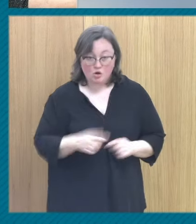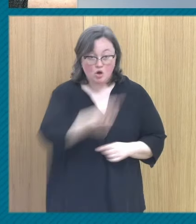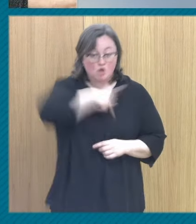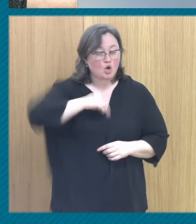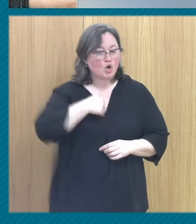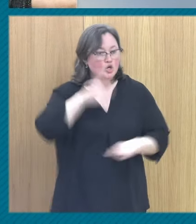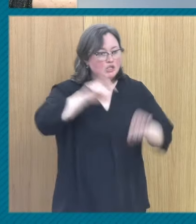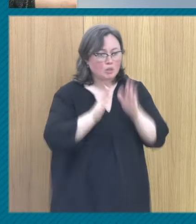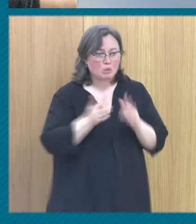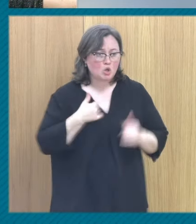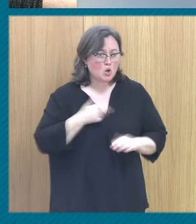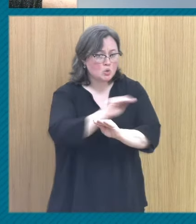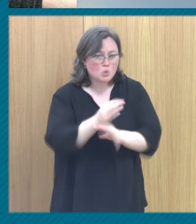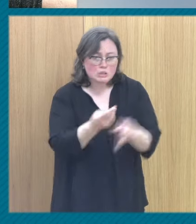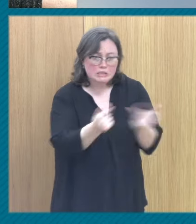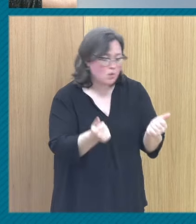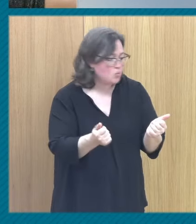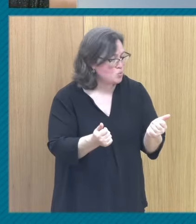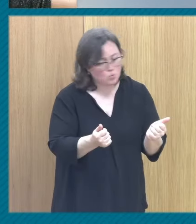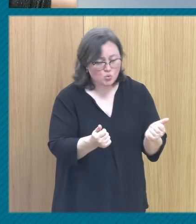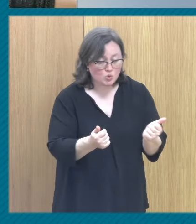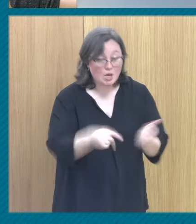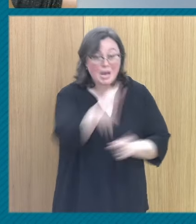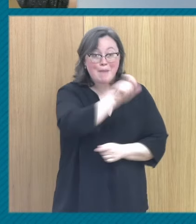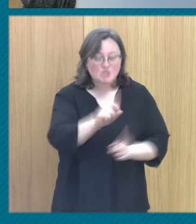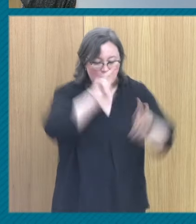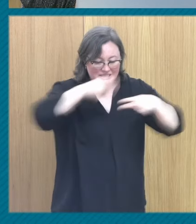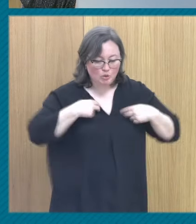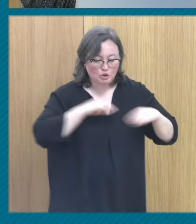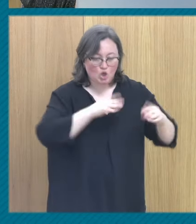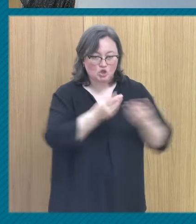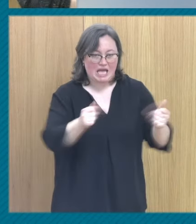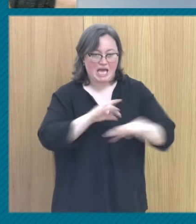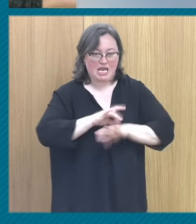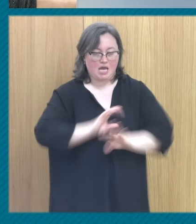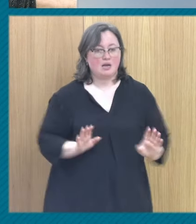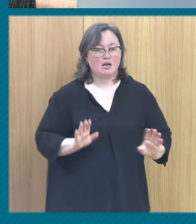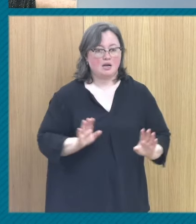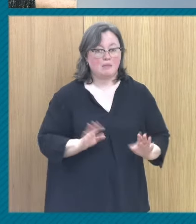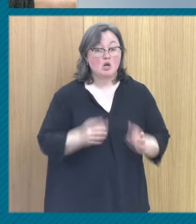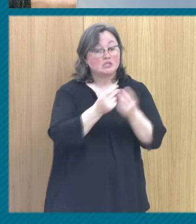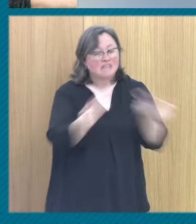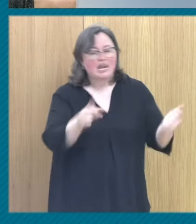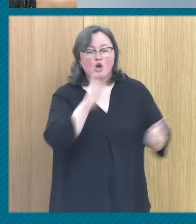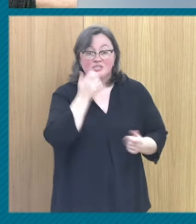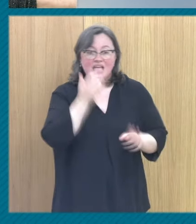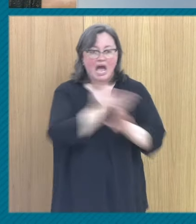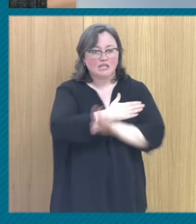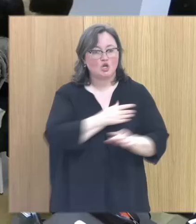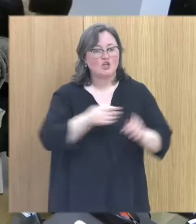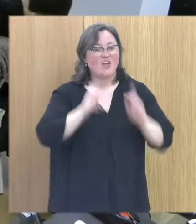psicoterapeutas no sanamos a la gente las personas se sanan a sí mismas pero se sanan si nosotros les